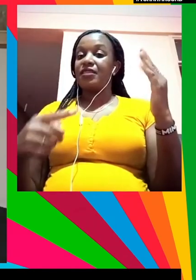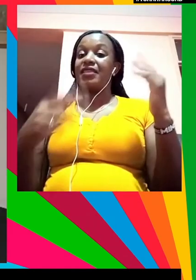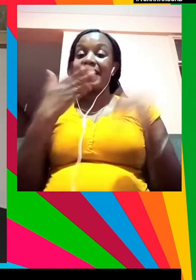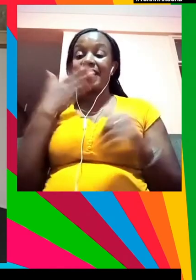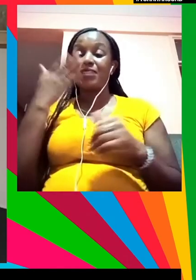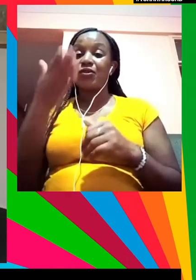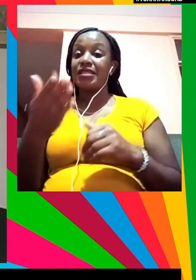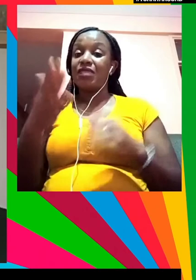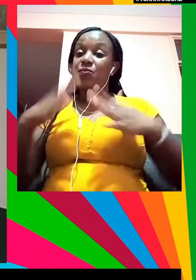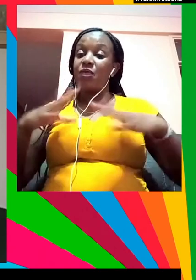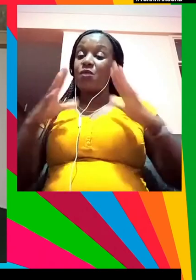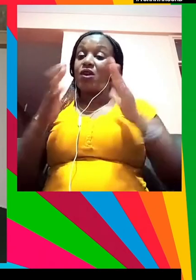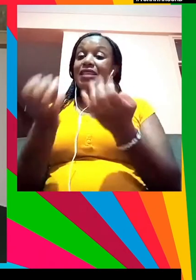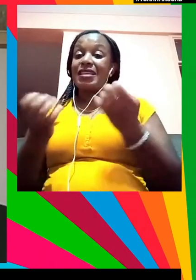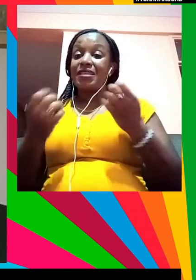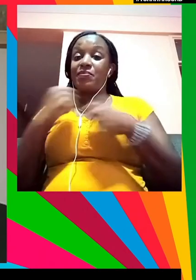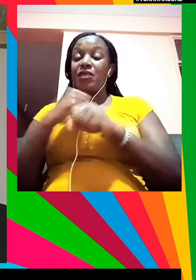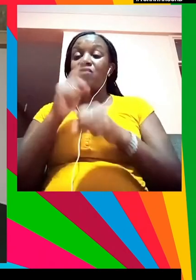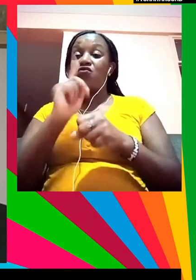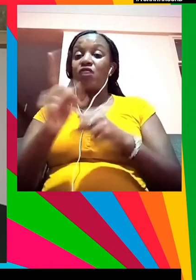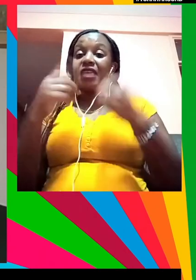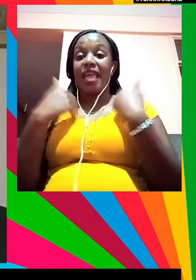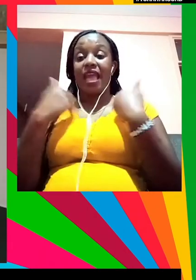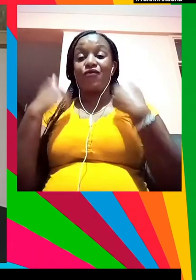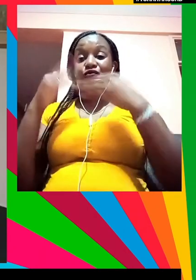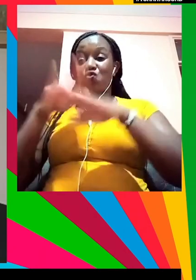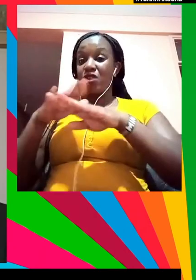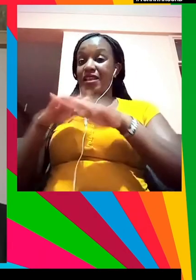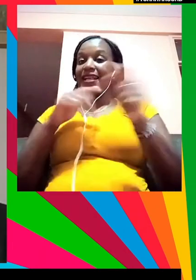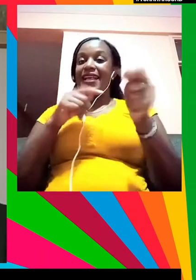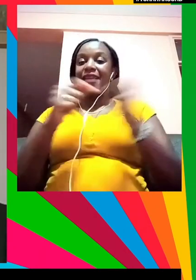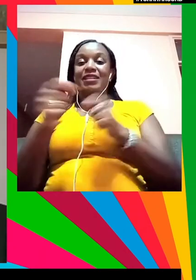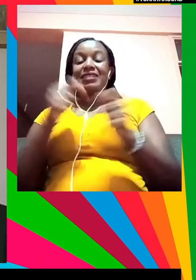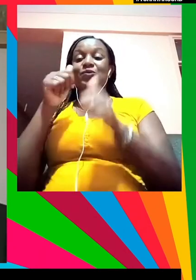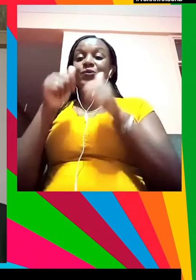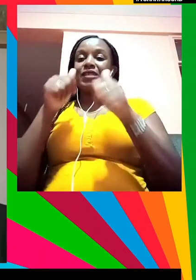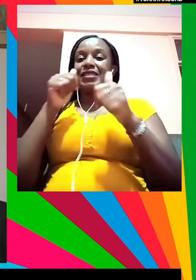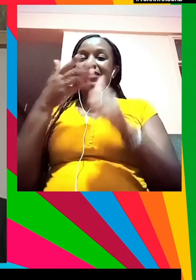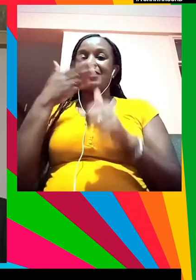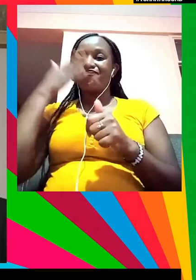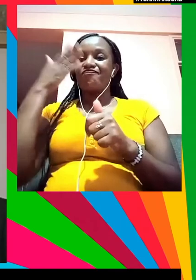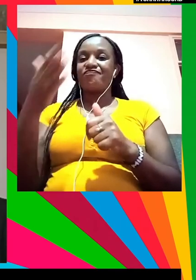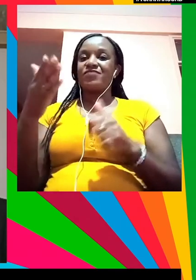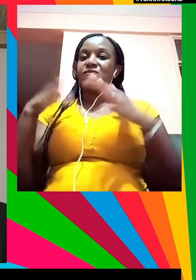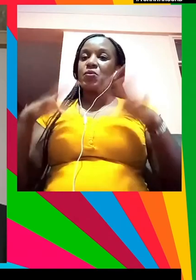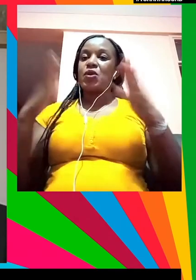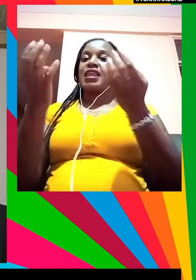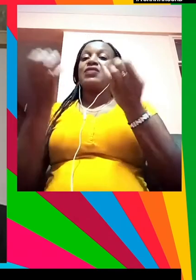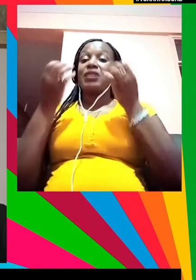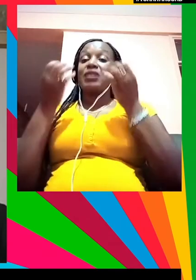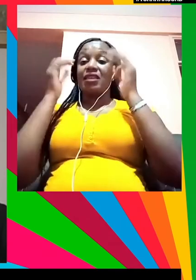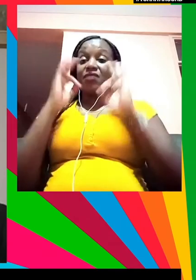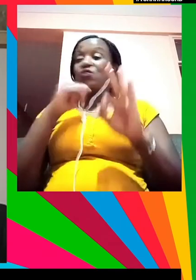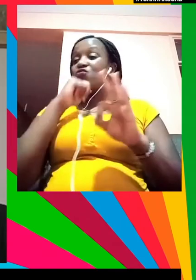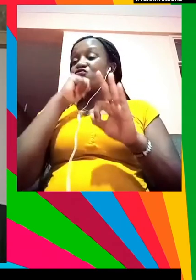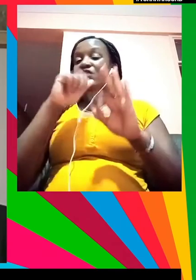a las necesidades de las personas implica asegurarnos de que tenemos una buena gobernanza que responde a las necesidades del planeta. Si no tenemos aire